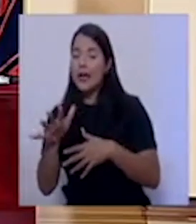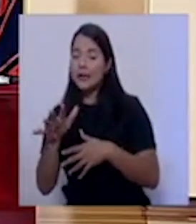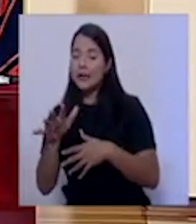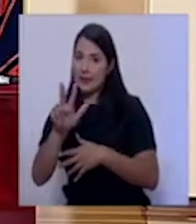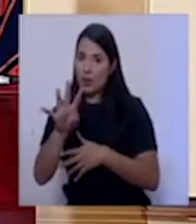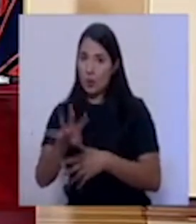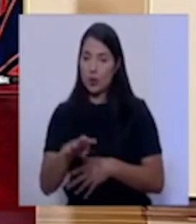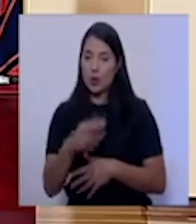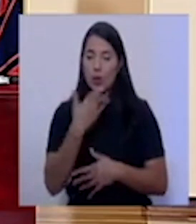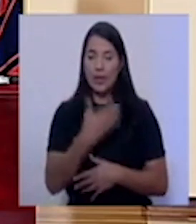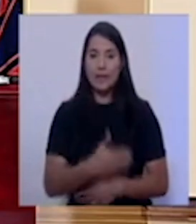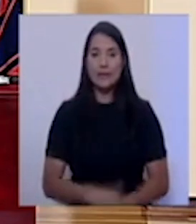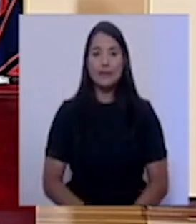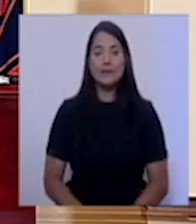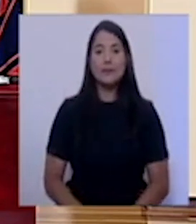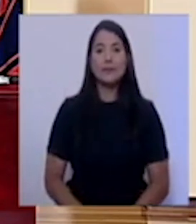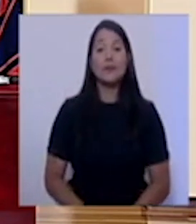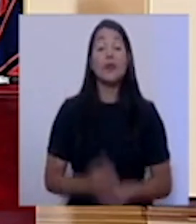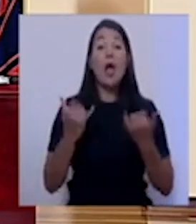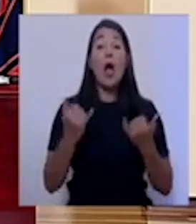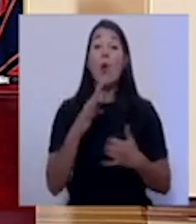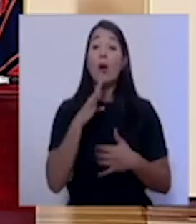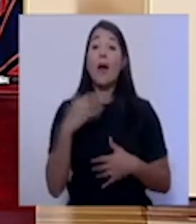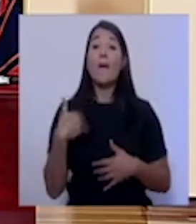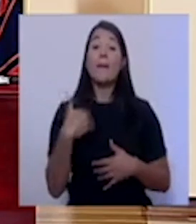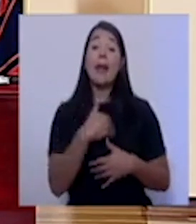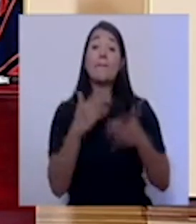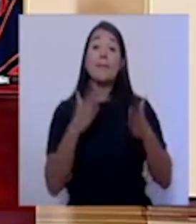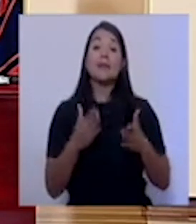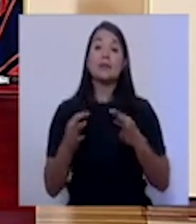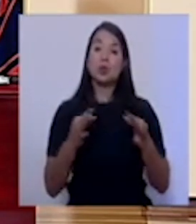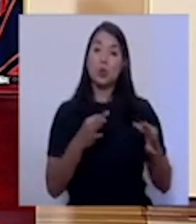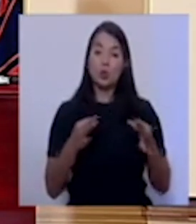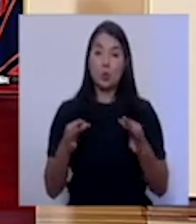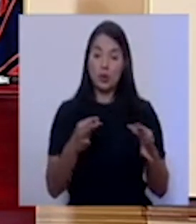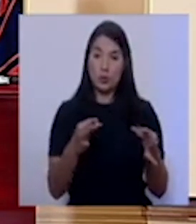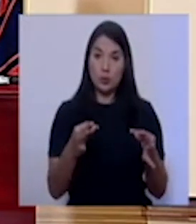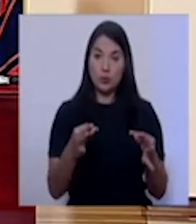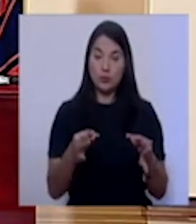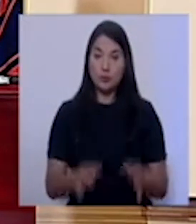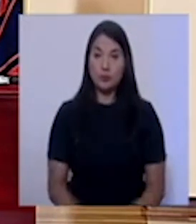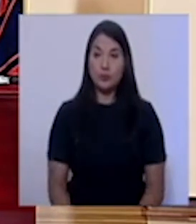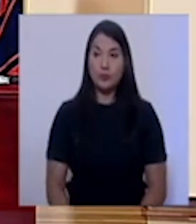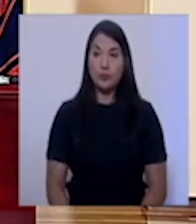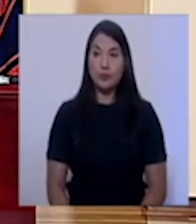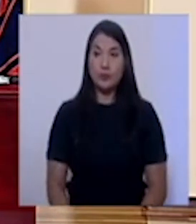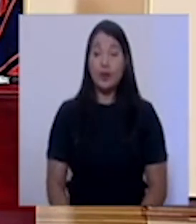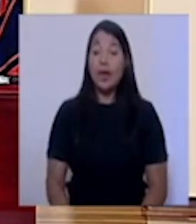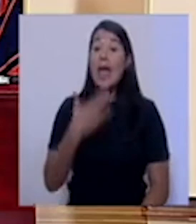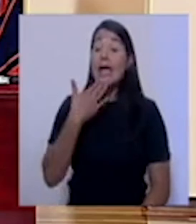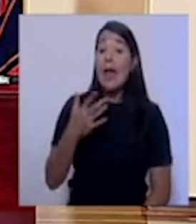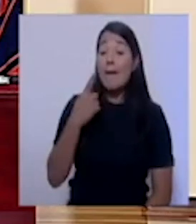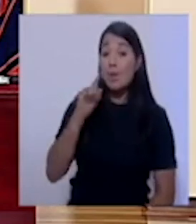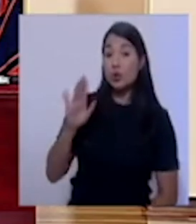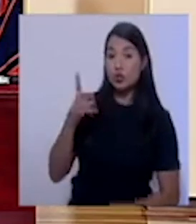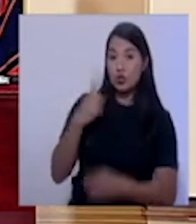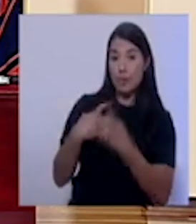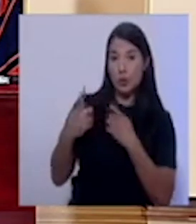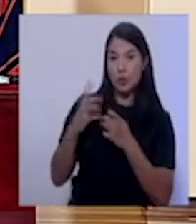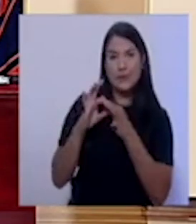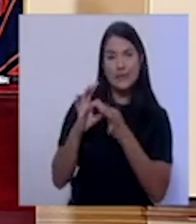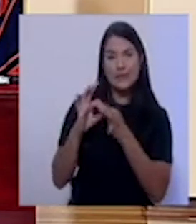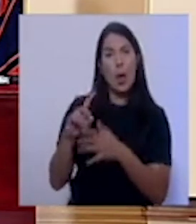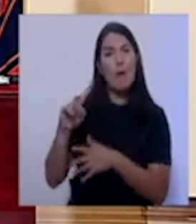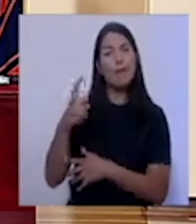Mucho gusto. Luchamos al Ministro de Turismo. Muchas gracias, doctora, por sus consultas. Respecto de la primera